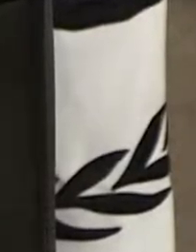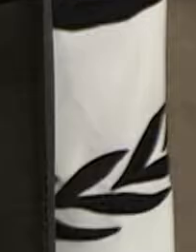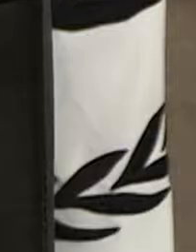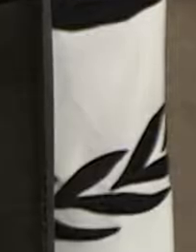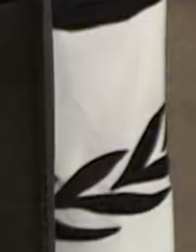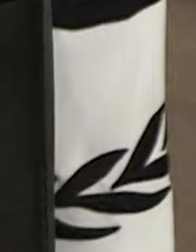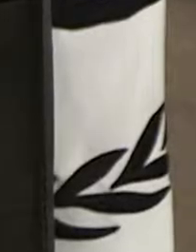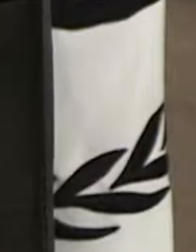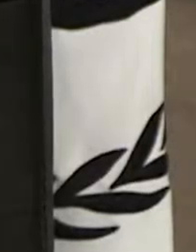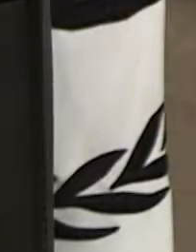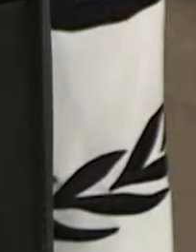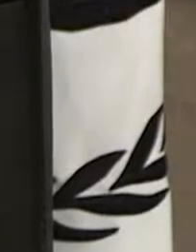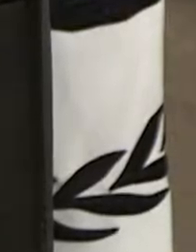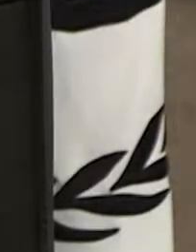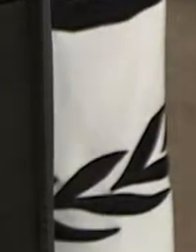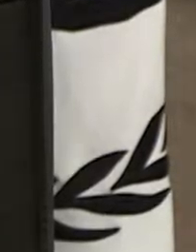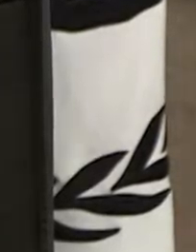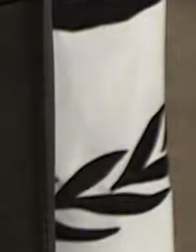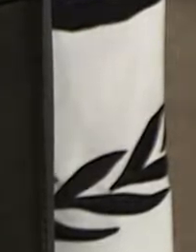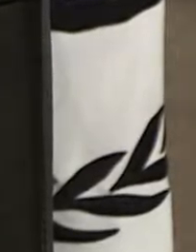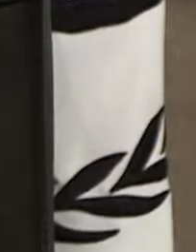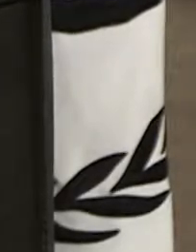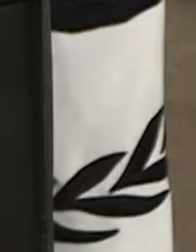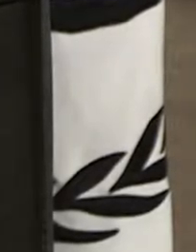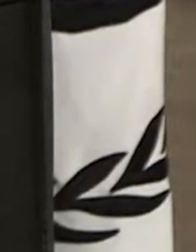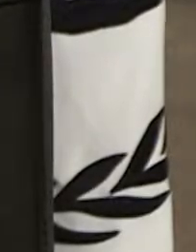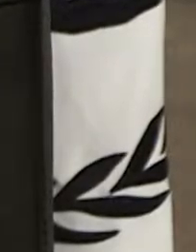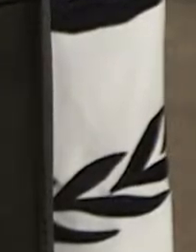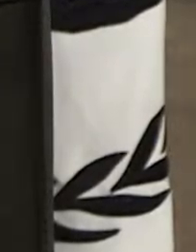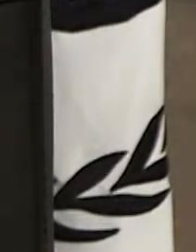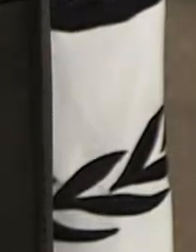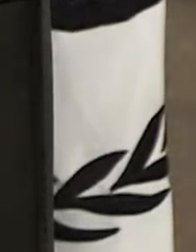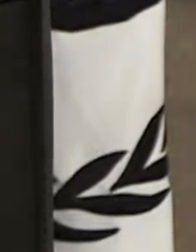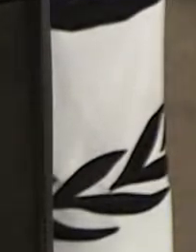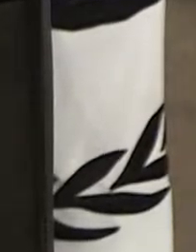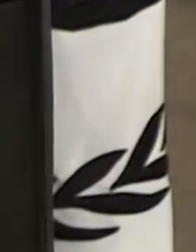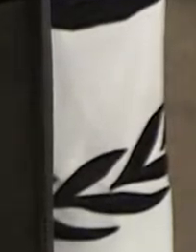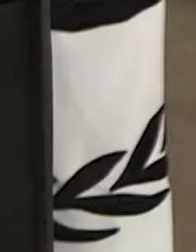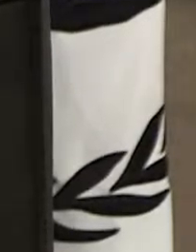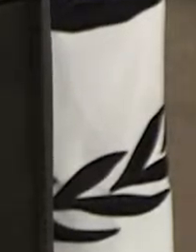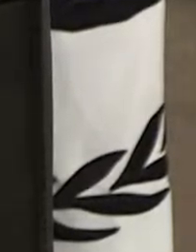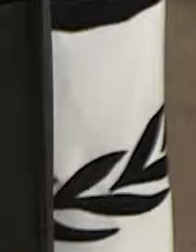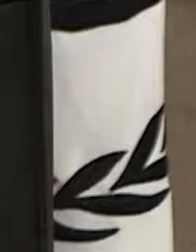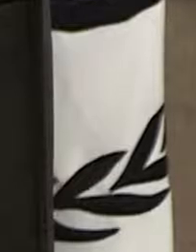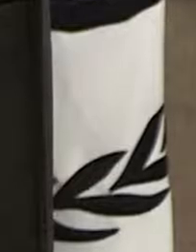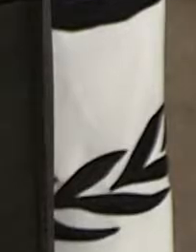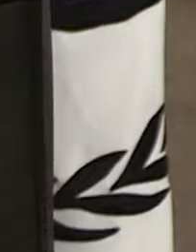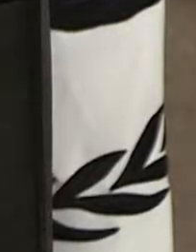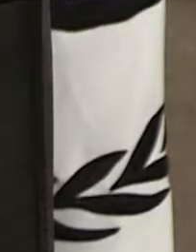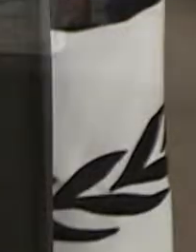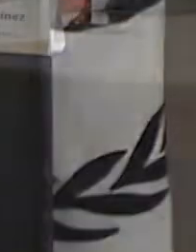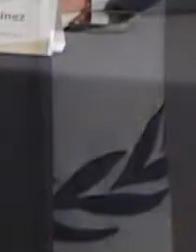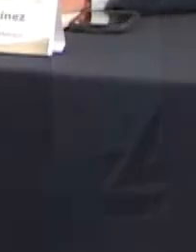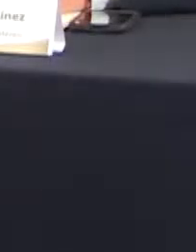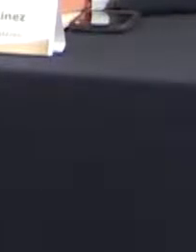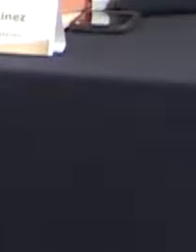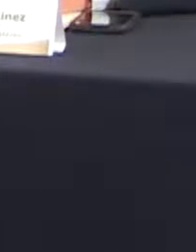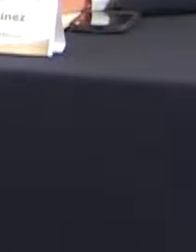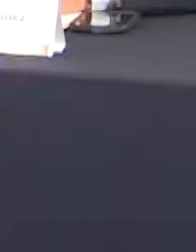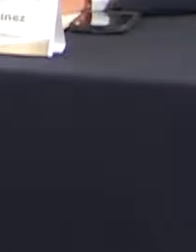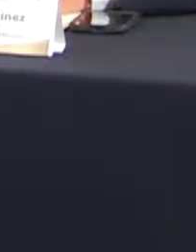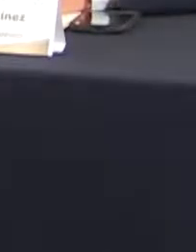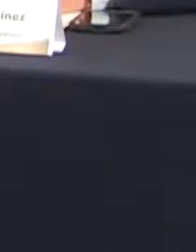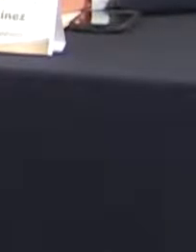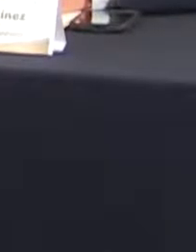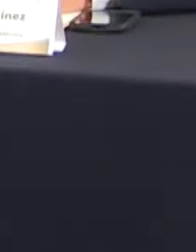este es un delito que pocas veces es visibilizado. Se habla del combate a la trata de personas y se habla, bueno, de los resultados